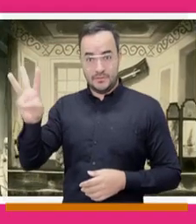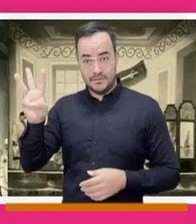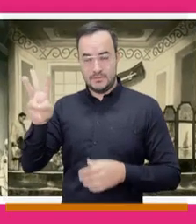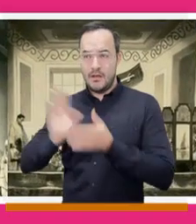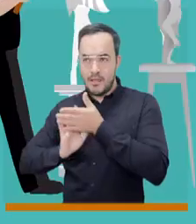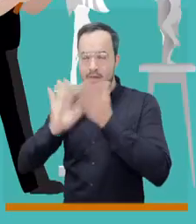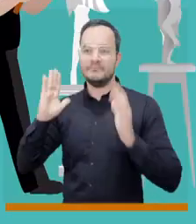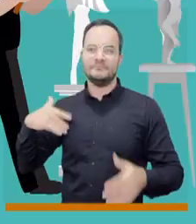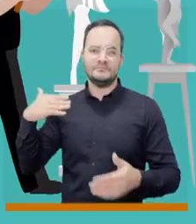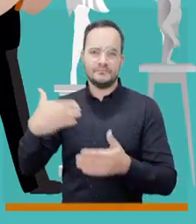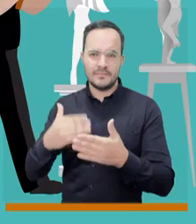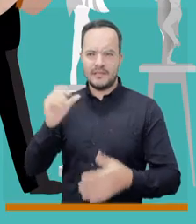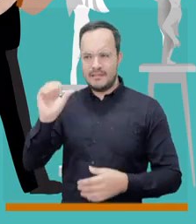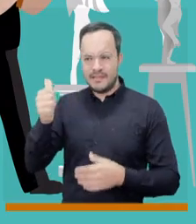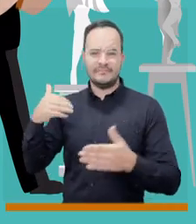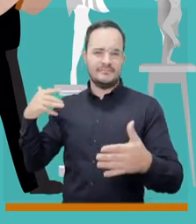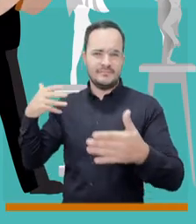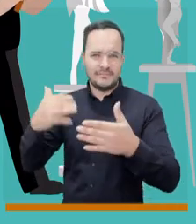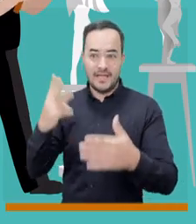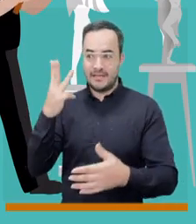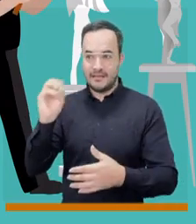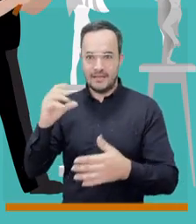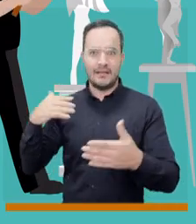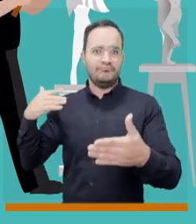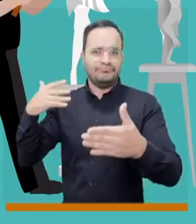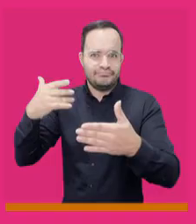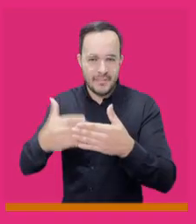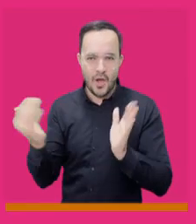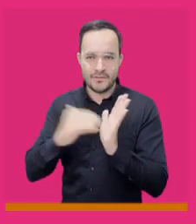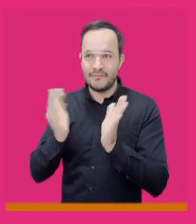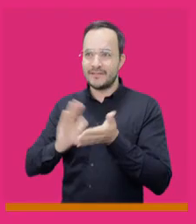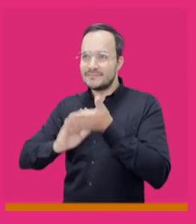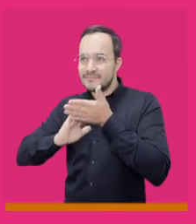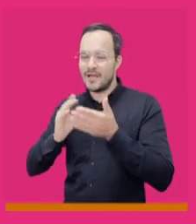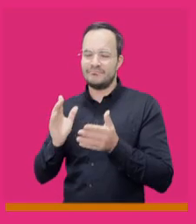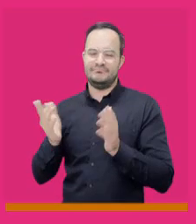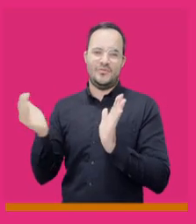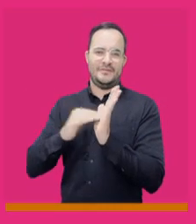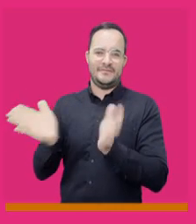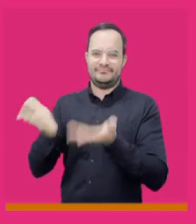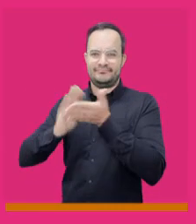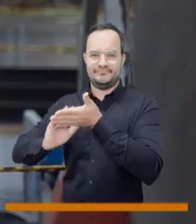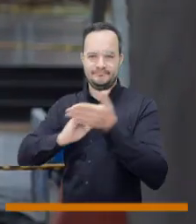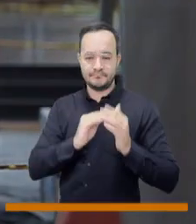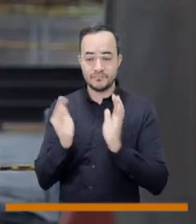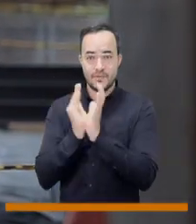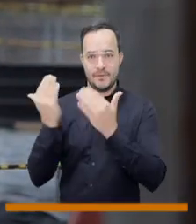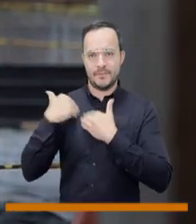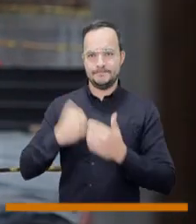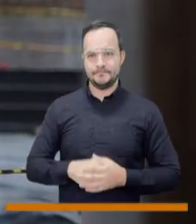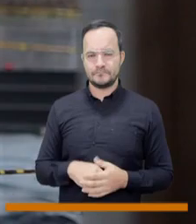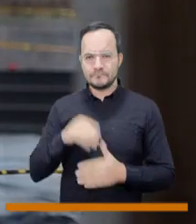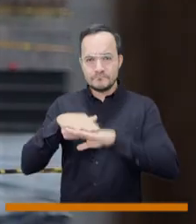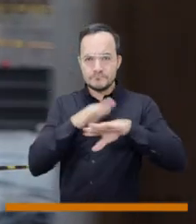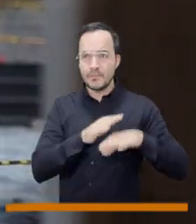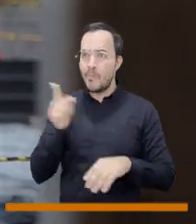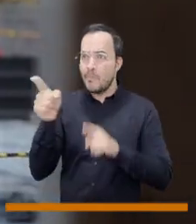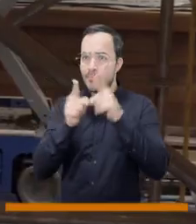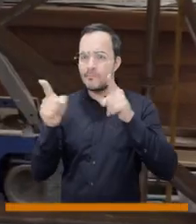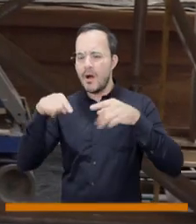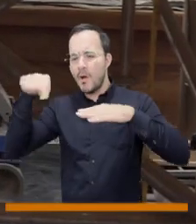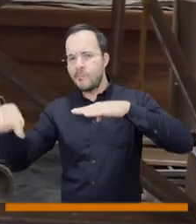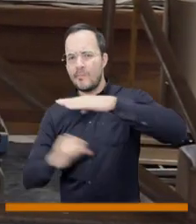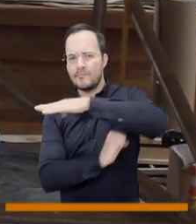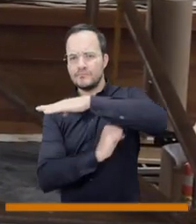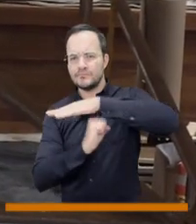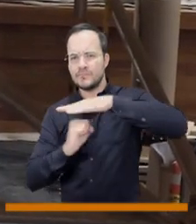al 30 y ahora esta nueva intervención de confama este espacio fue repotenciado bajo nosotros hay más de 300 pilotes